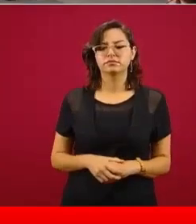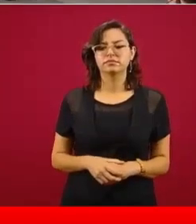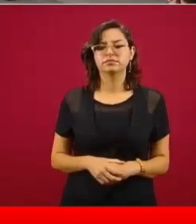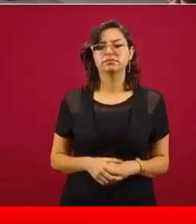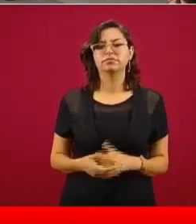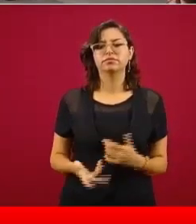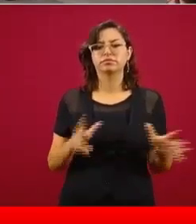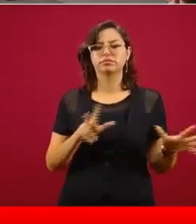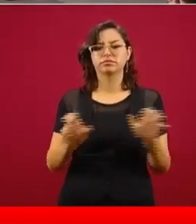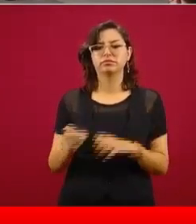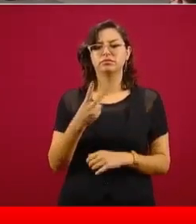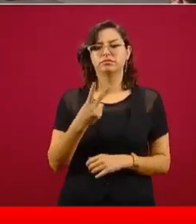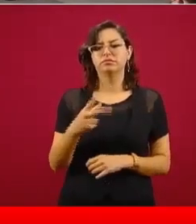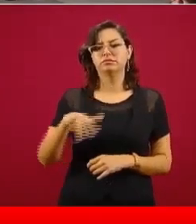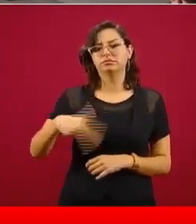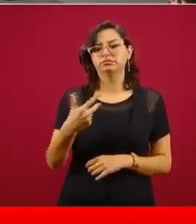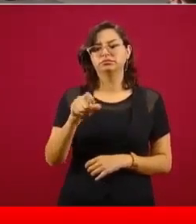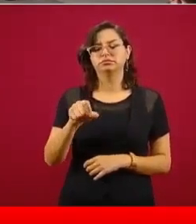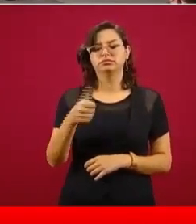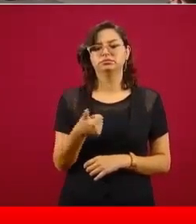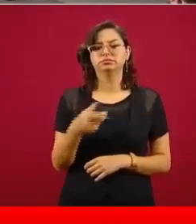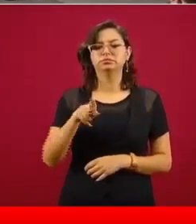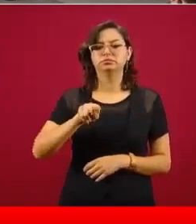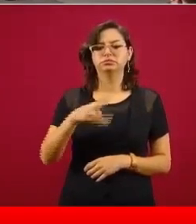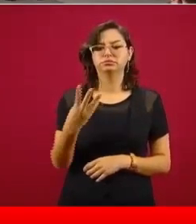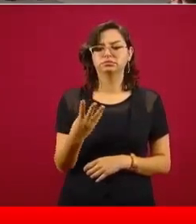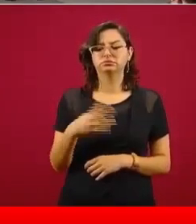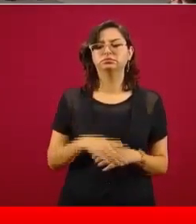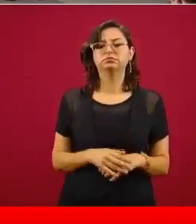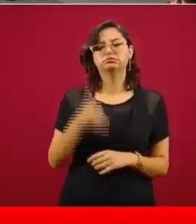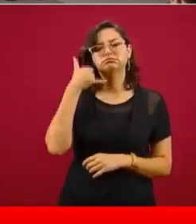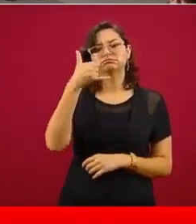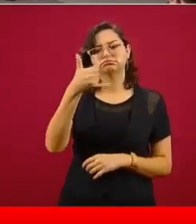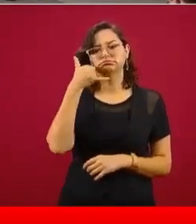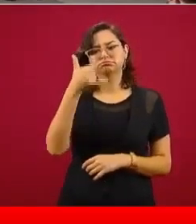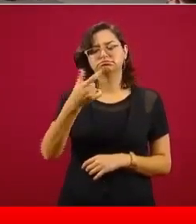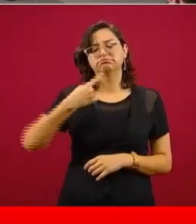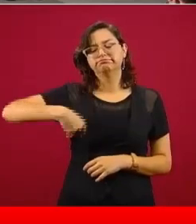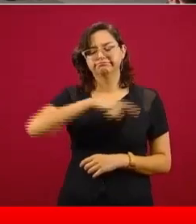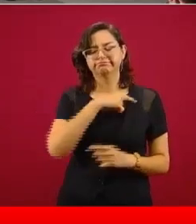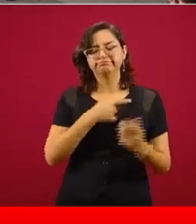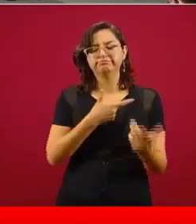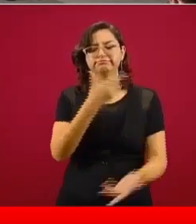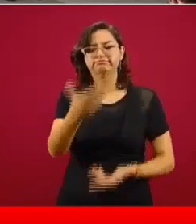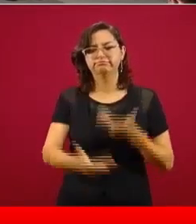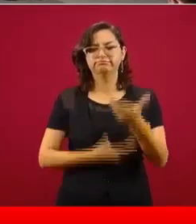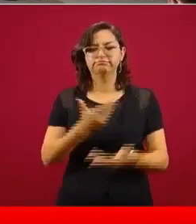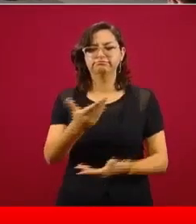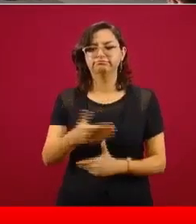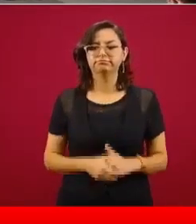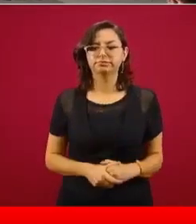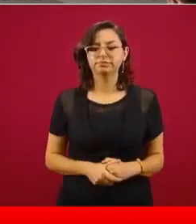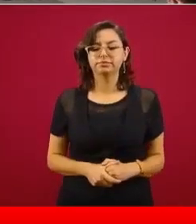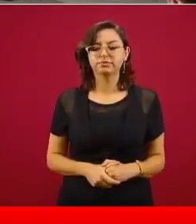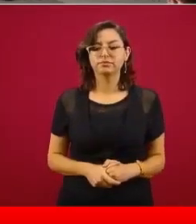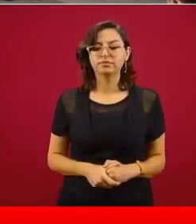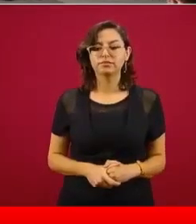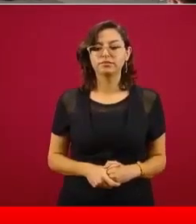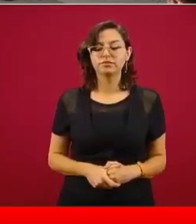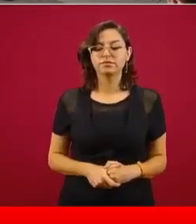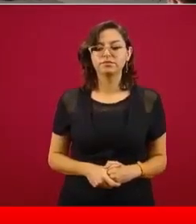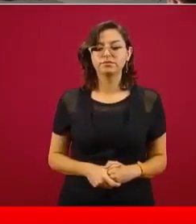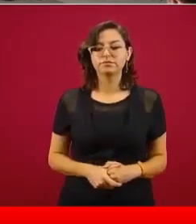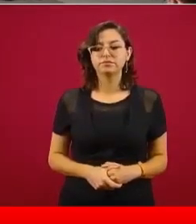800-213-2684. Llamen y ahí estamos para servirles. Señor presidente, si me permitiera